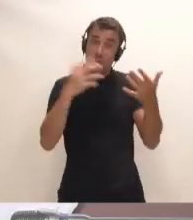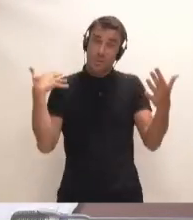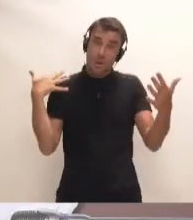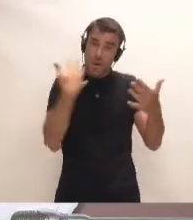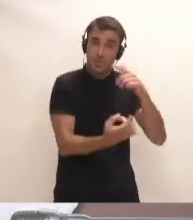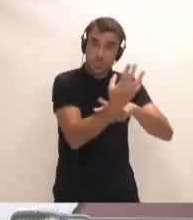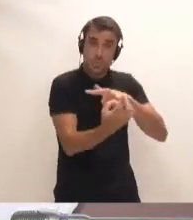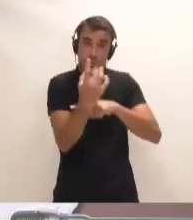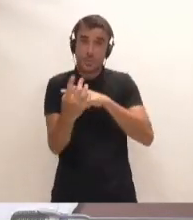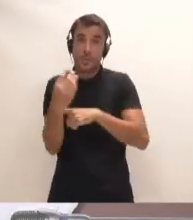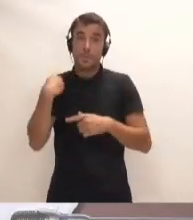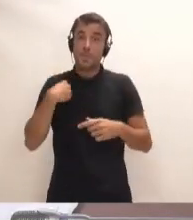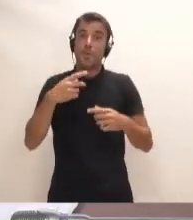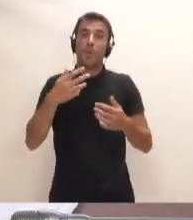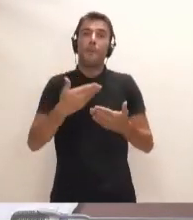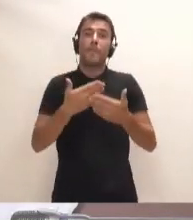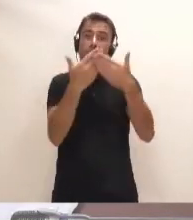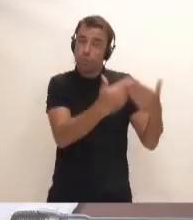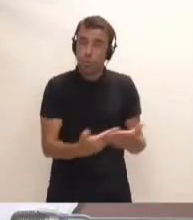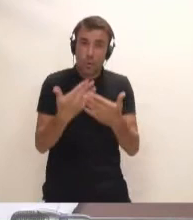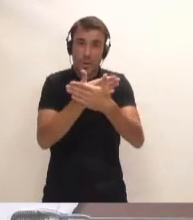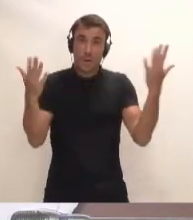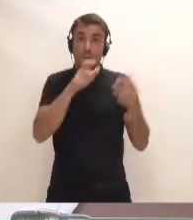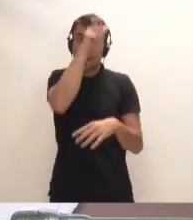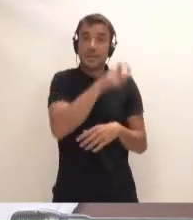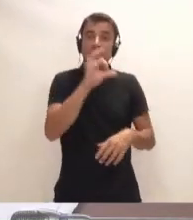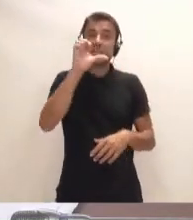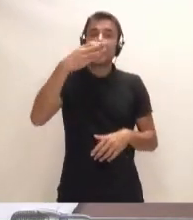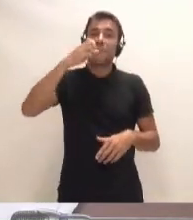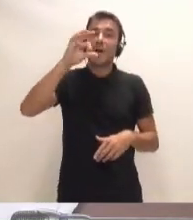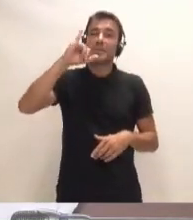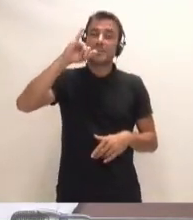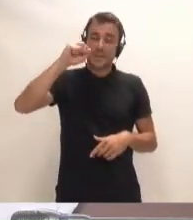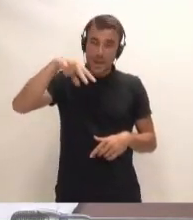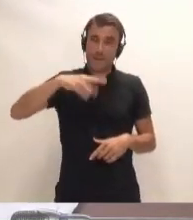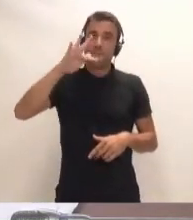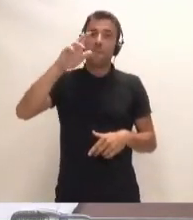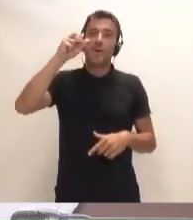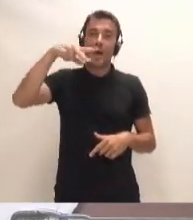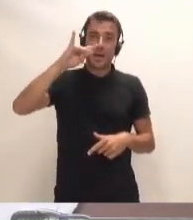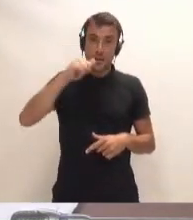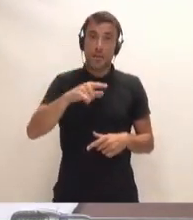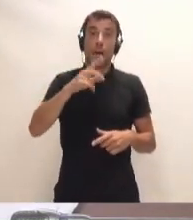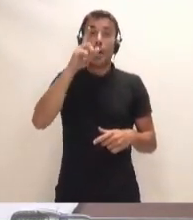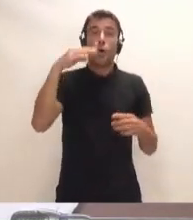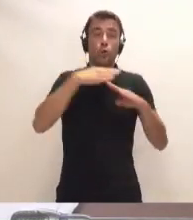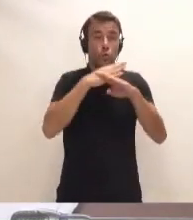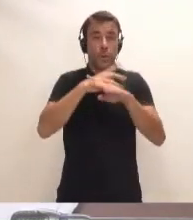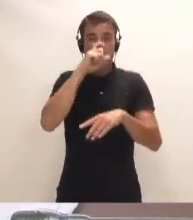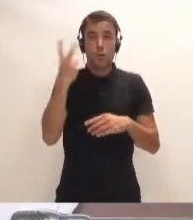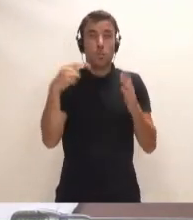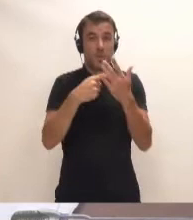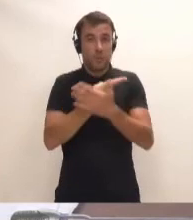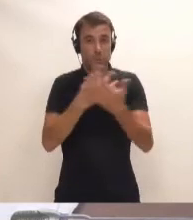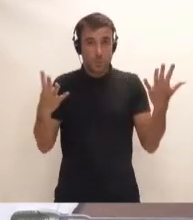largo de estos años, en ese macroestudio, que según Sebastián Franqui, que en octubre de 2019 le consta, o le debería de